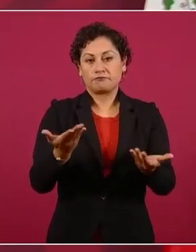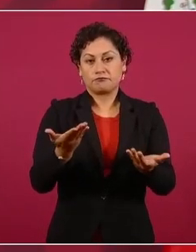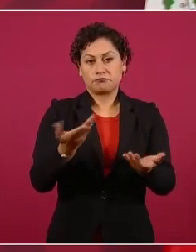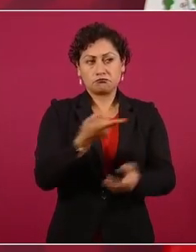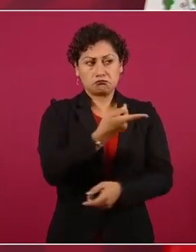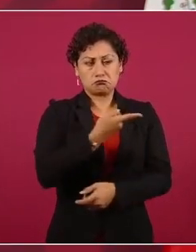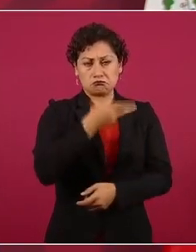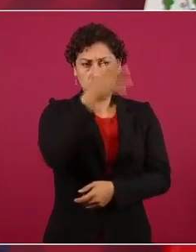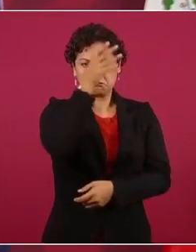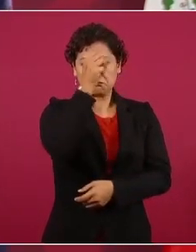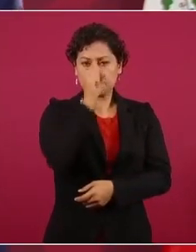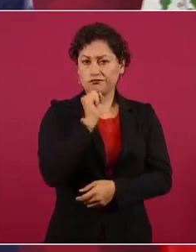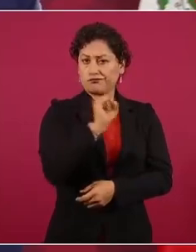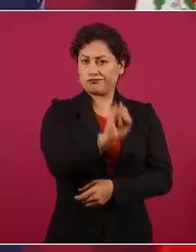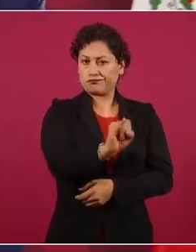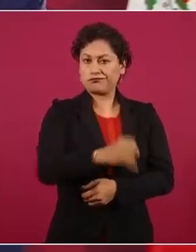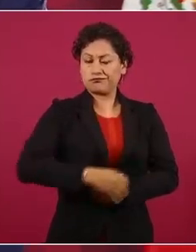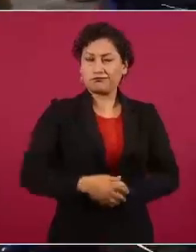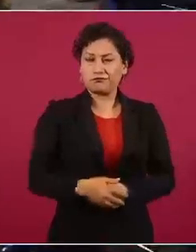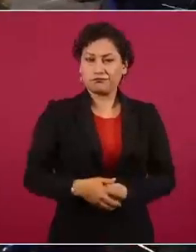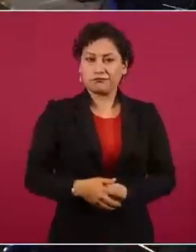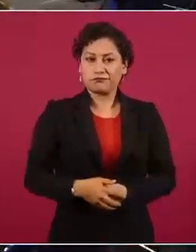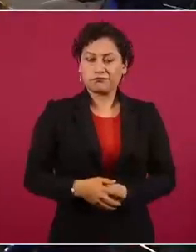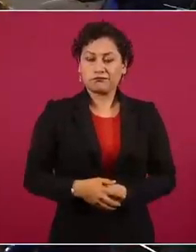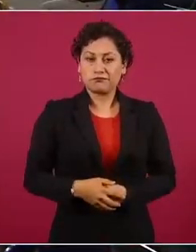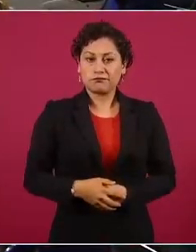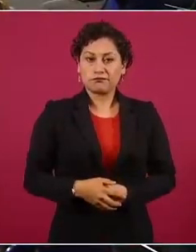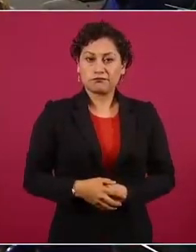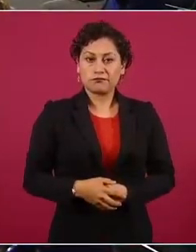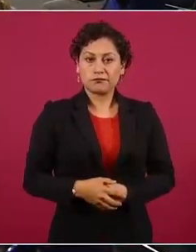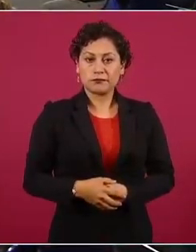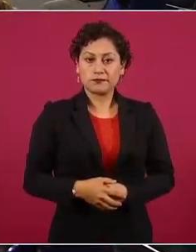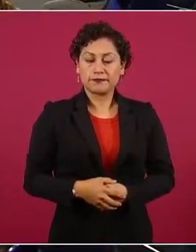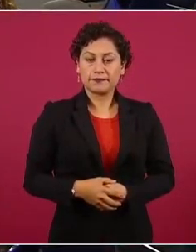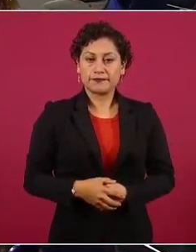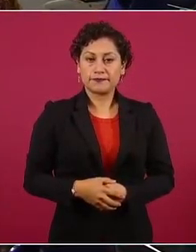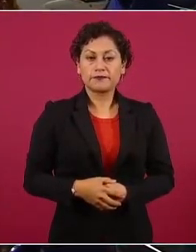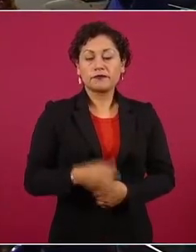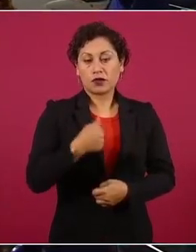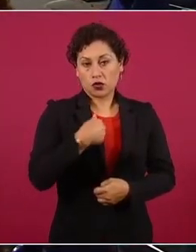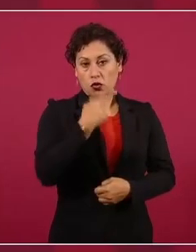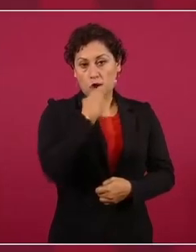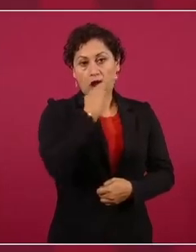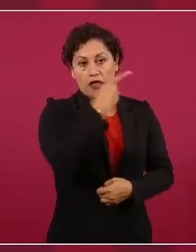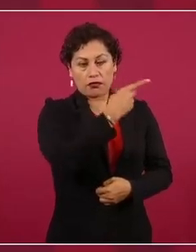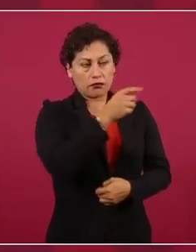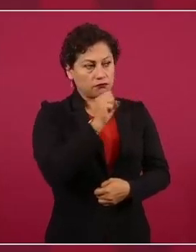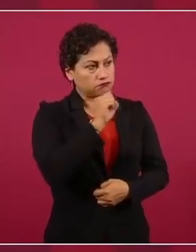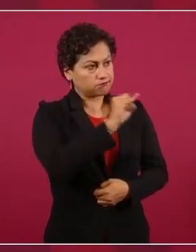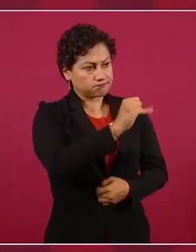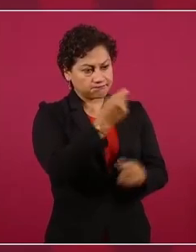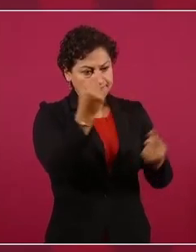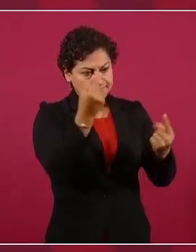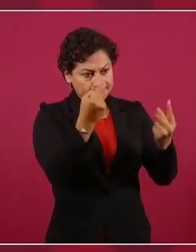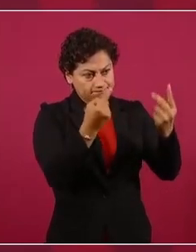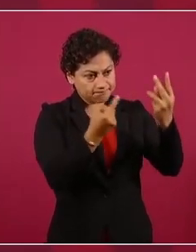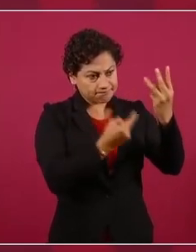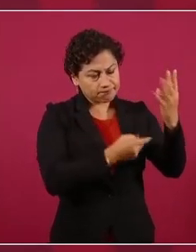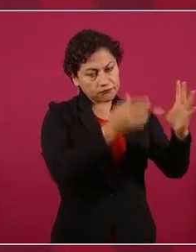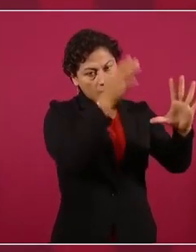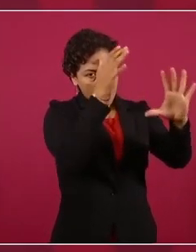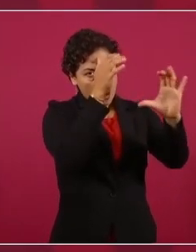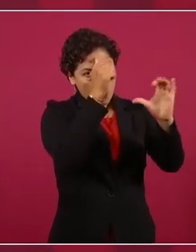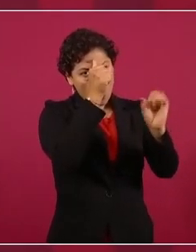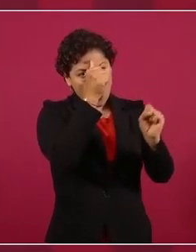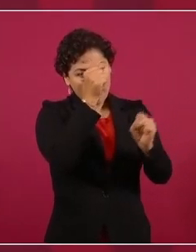No sólo le dije que estábamos de acuerdo en consolidarnos